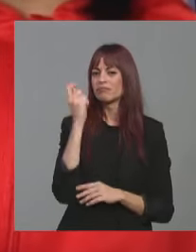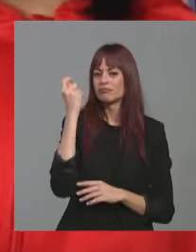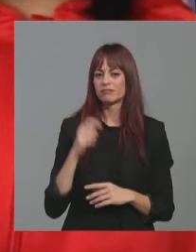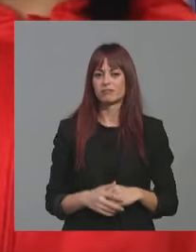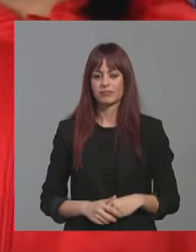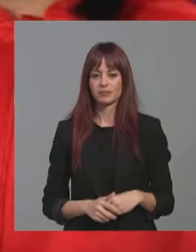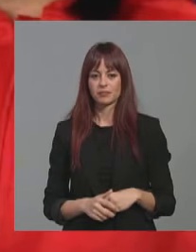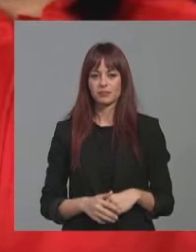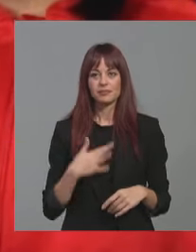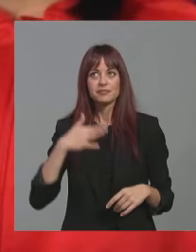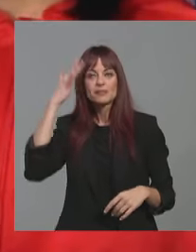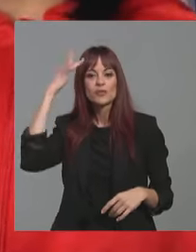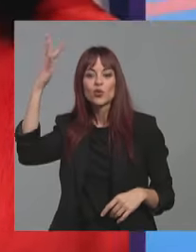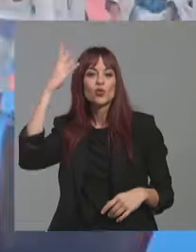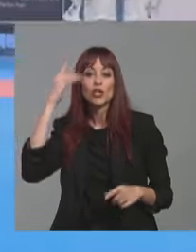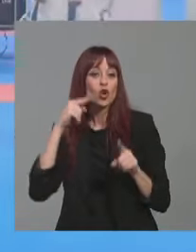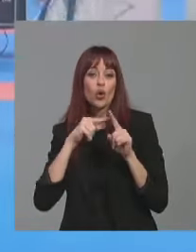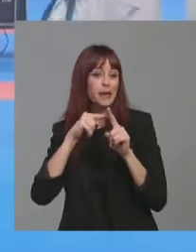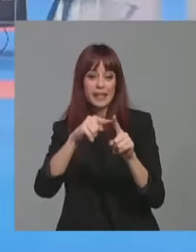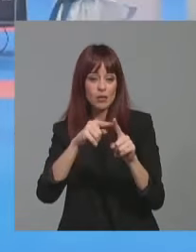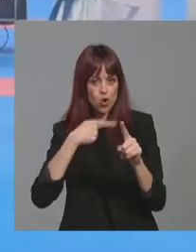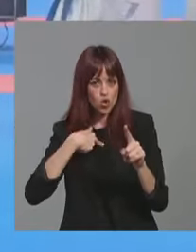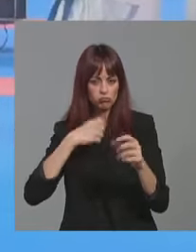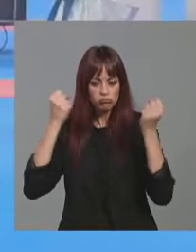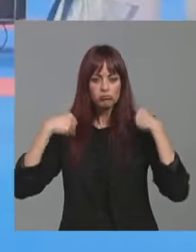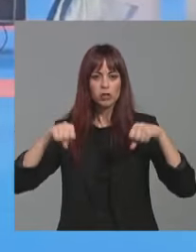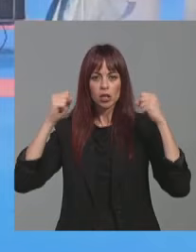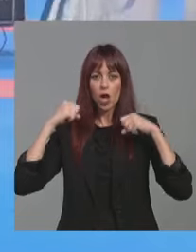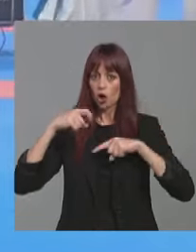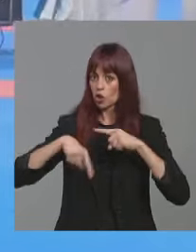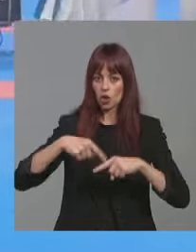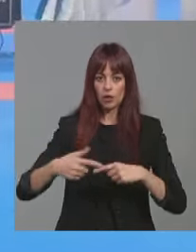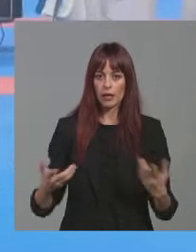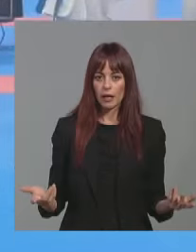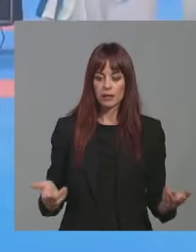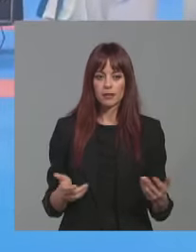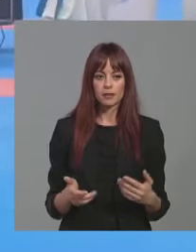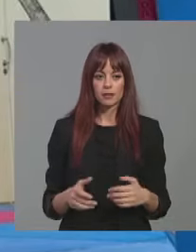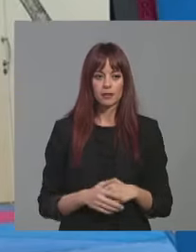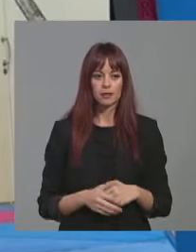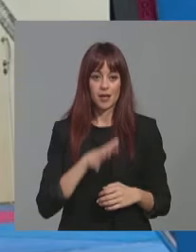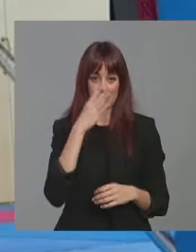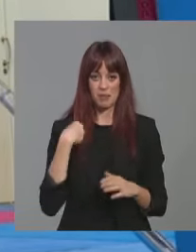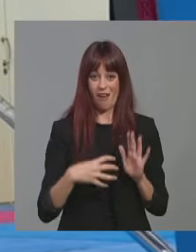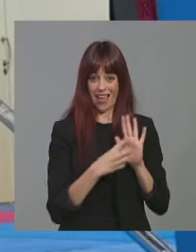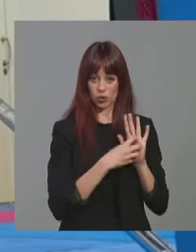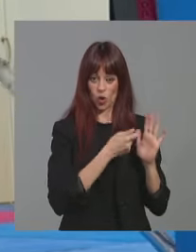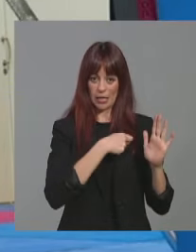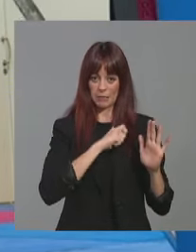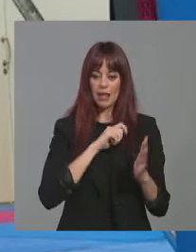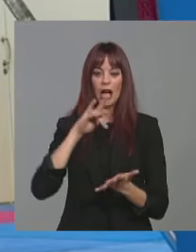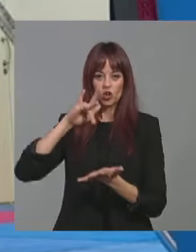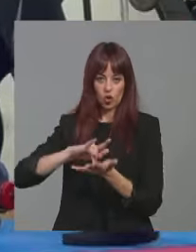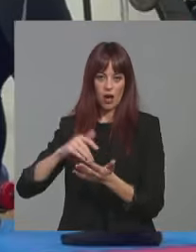Hombre, pues mi gran sueño y el gran objetivo por el que estoy entrenando todos los días es por llevar el escudo de España en un campeonato